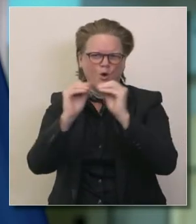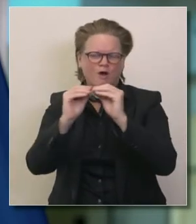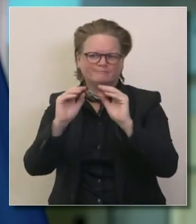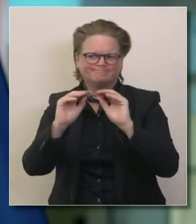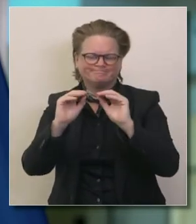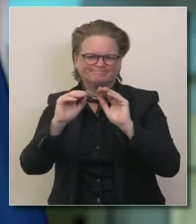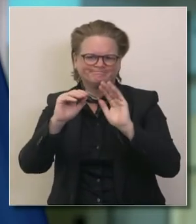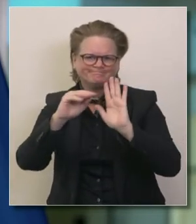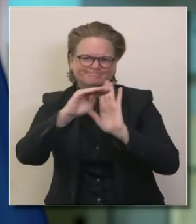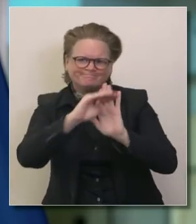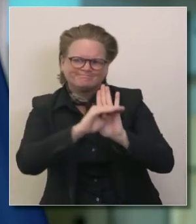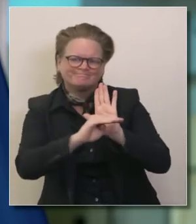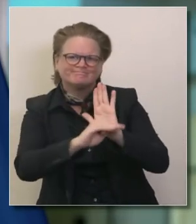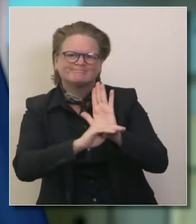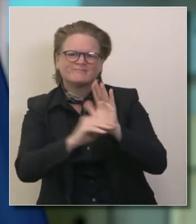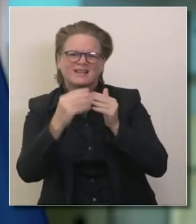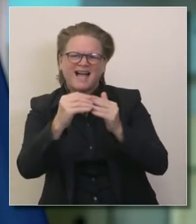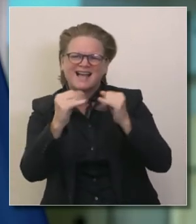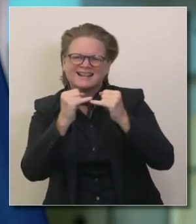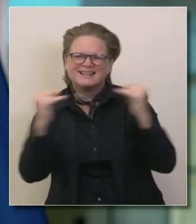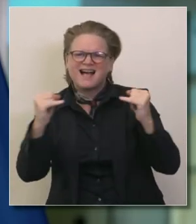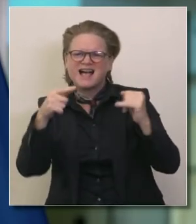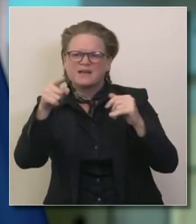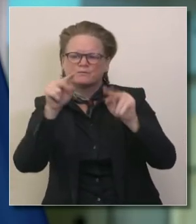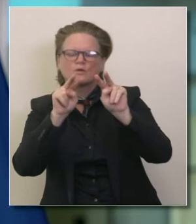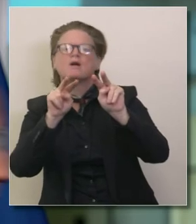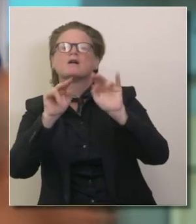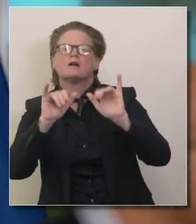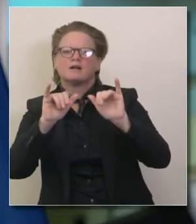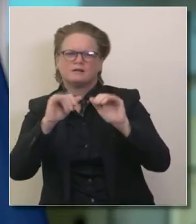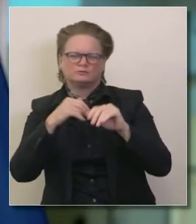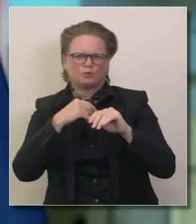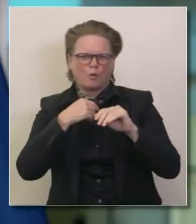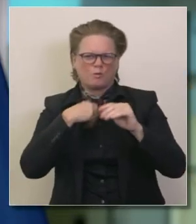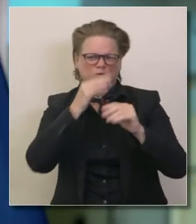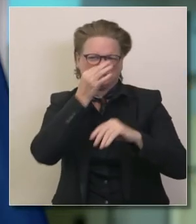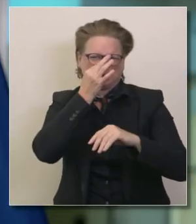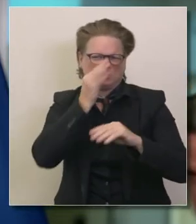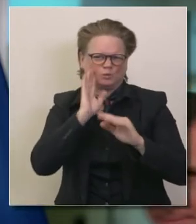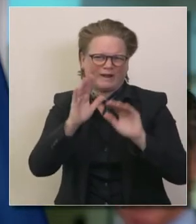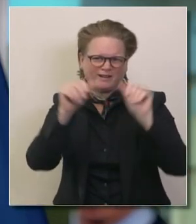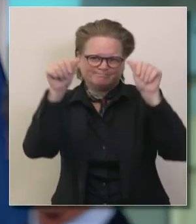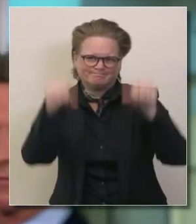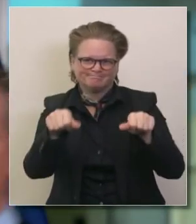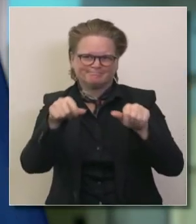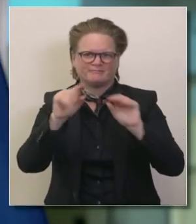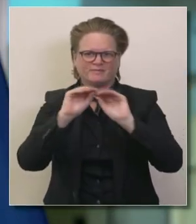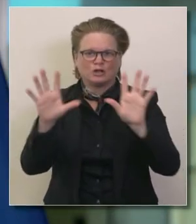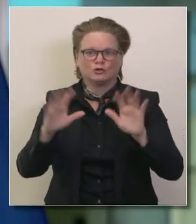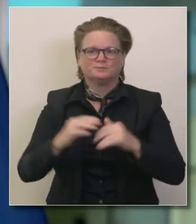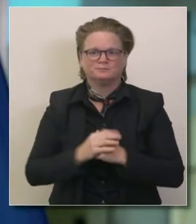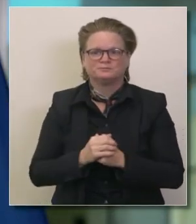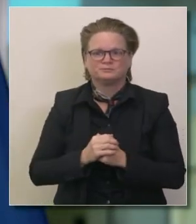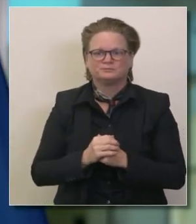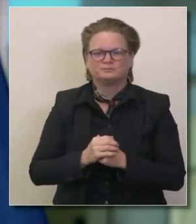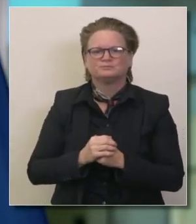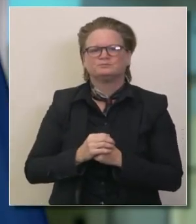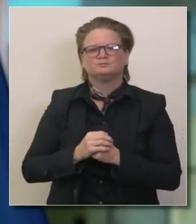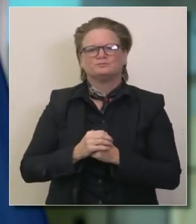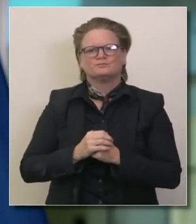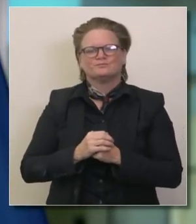publicados en torno a la orden regional de quedarse en casa que pronto emitiremos gracias